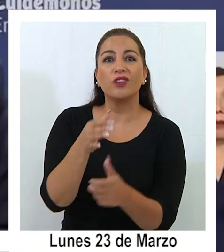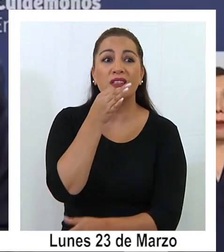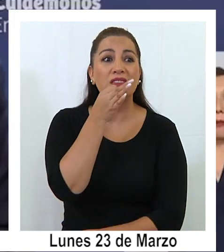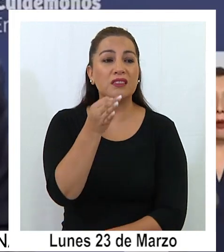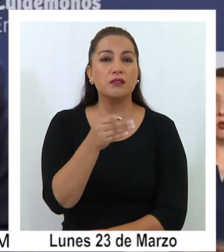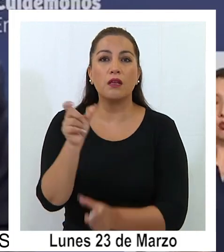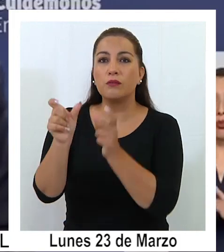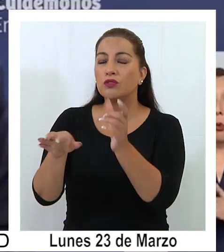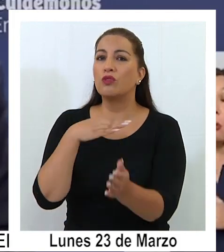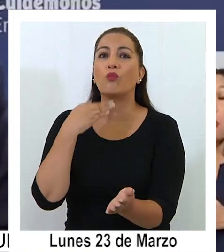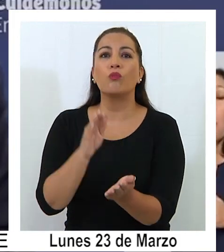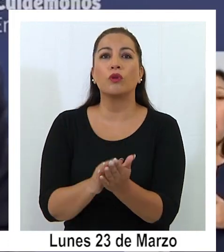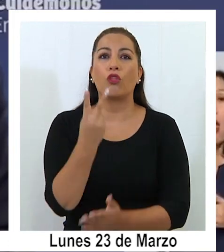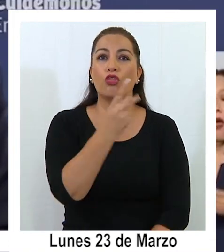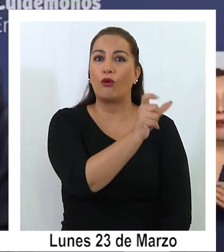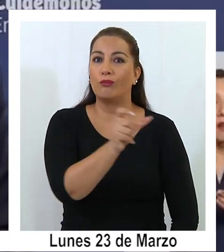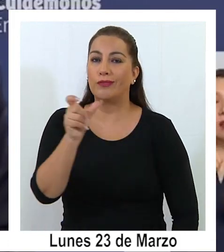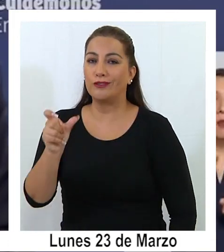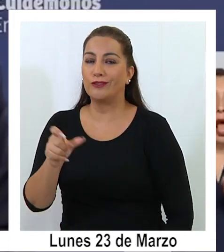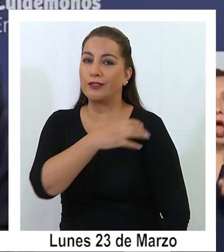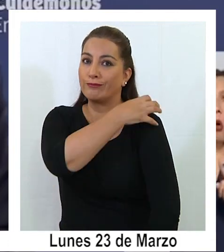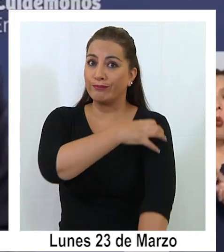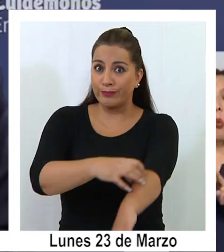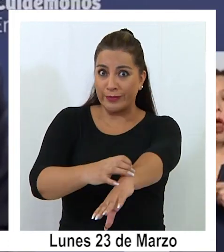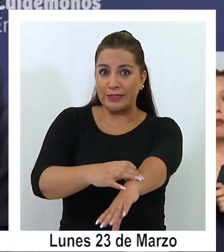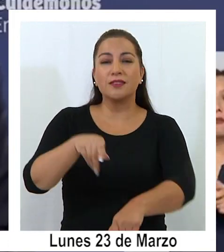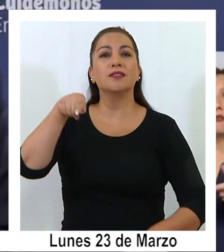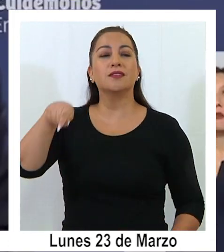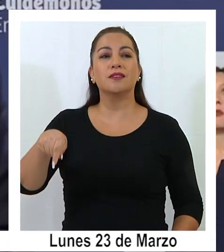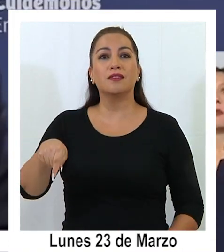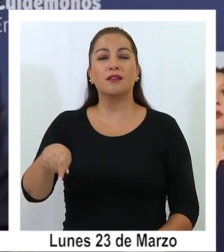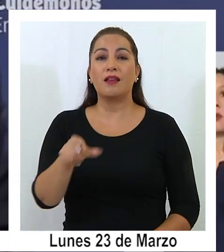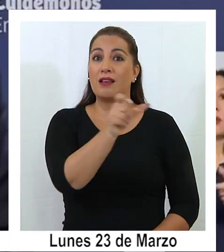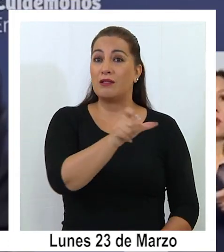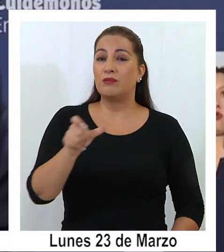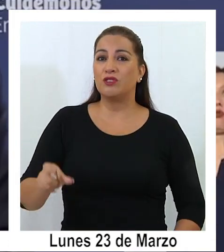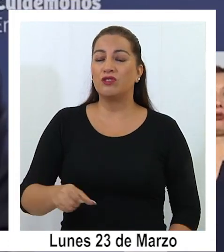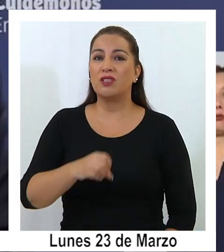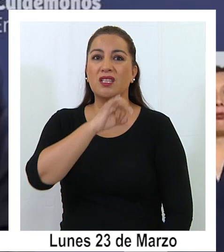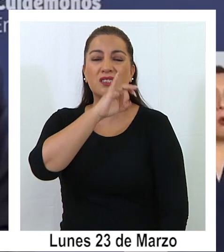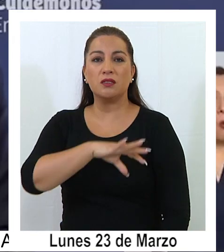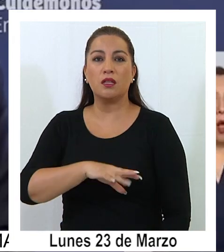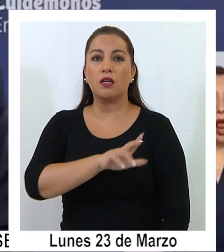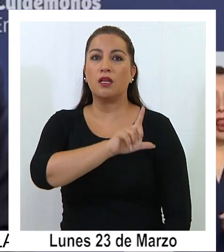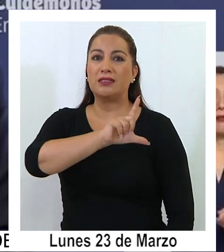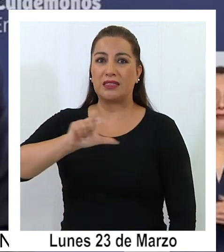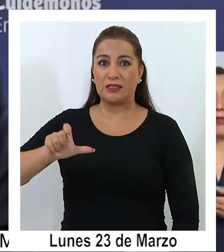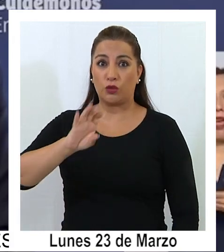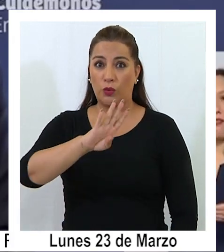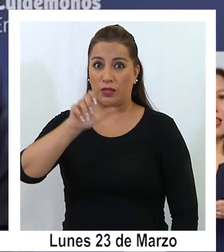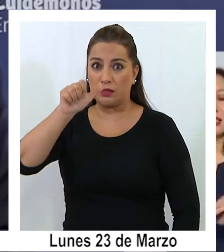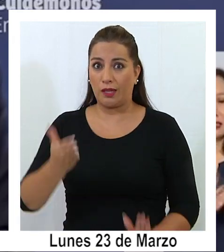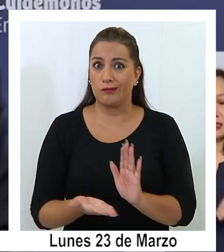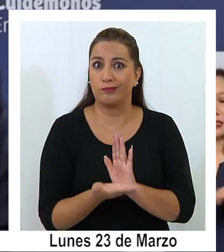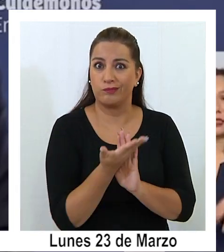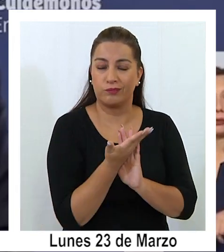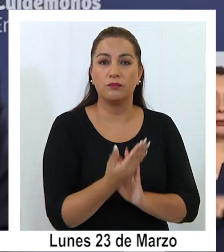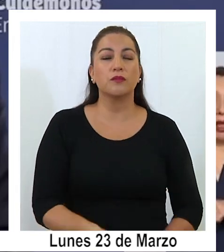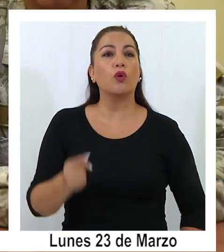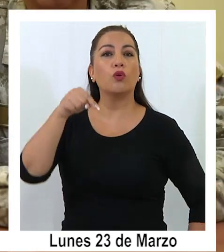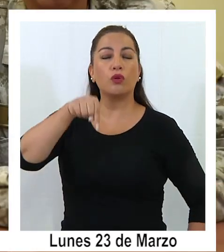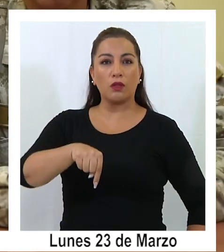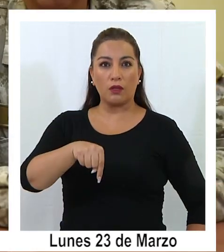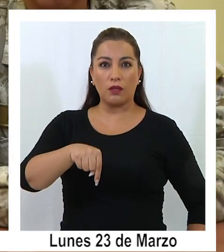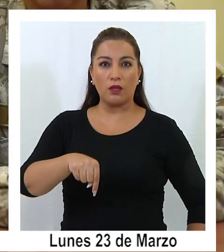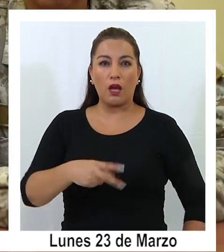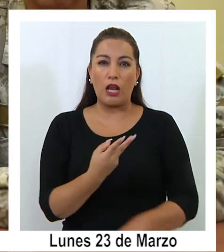señalaban que los muertos ya sumaban dos personas en todo el país y que los casos en Chile subían a 746. Hoy día,